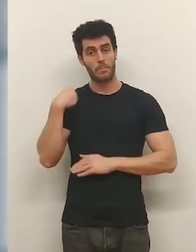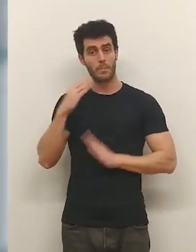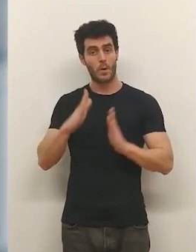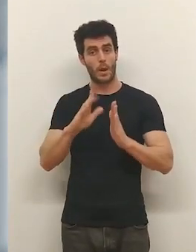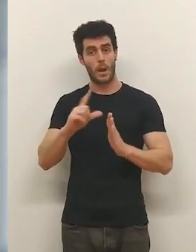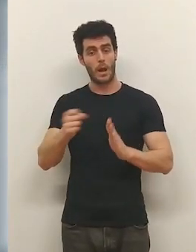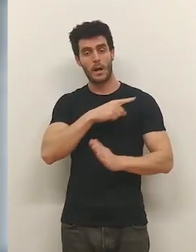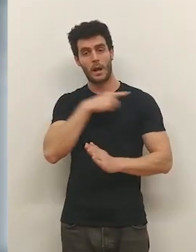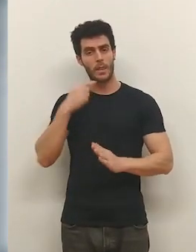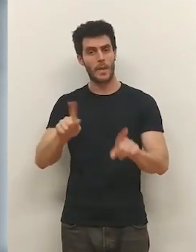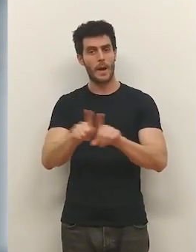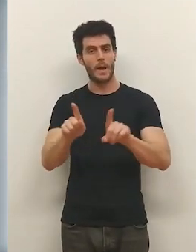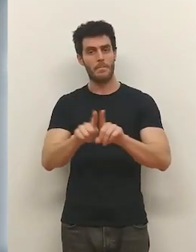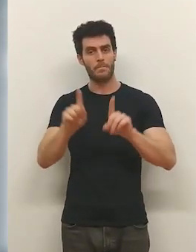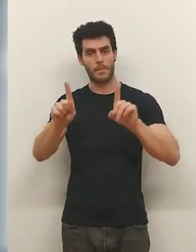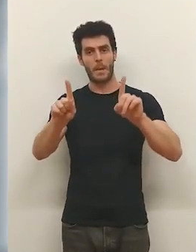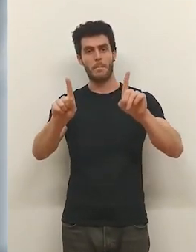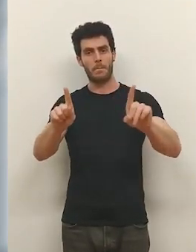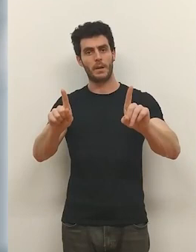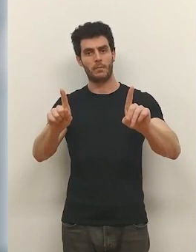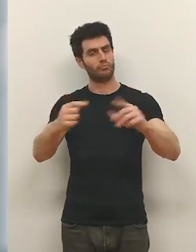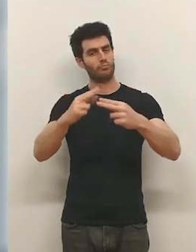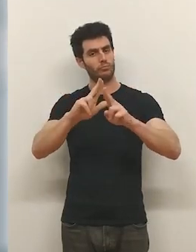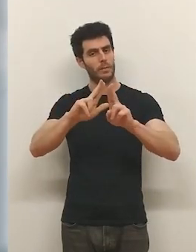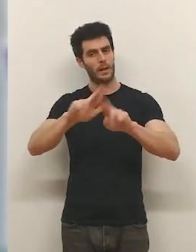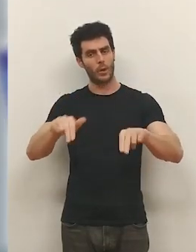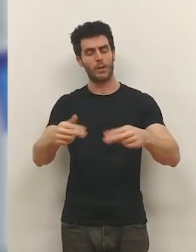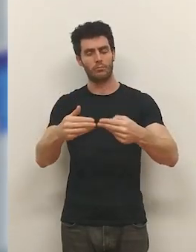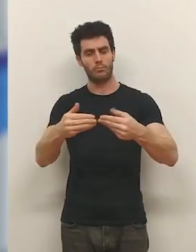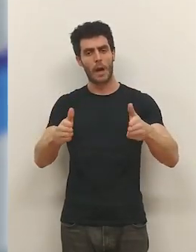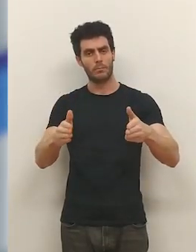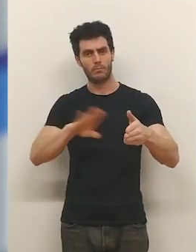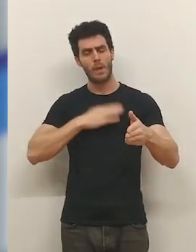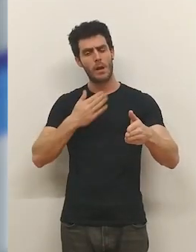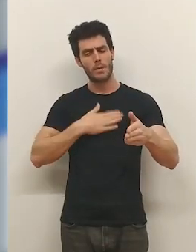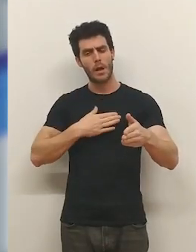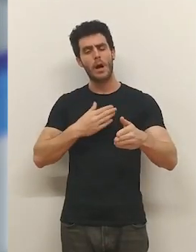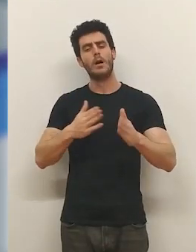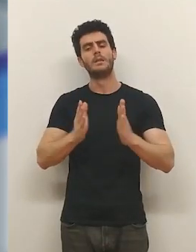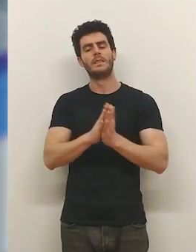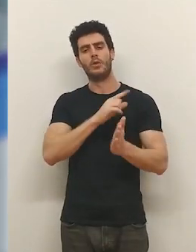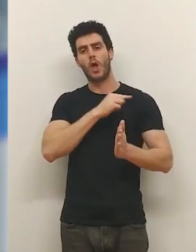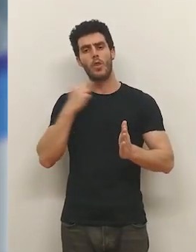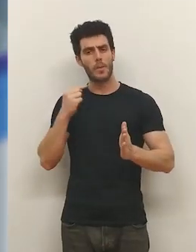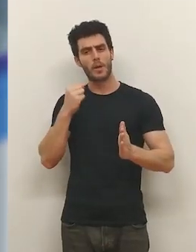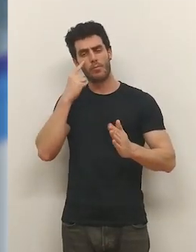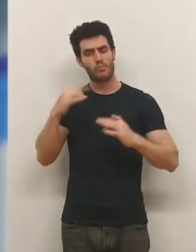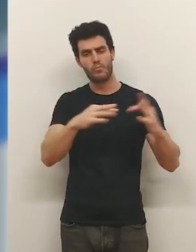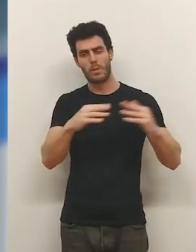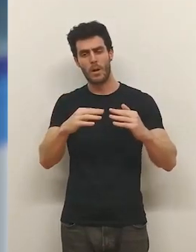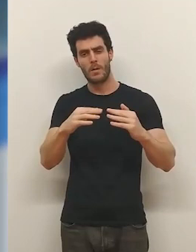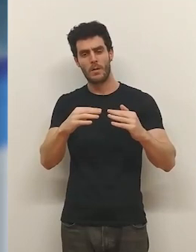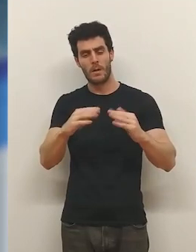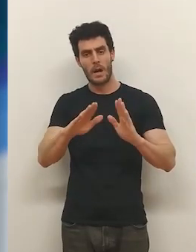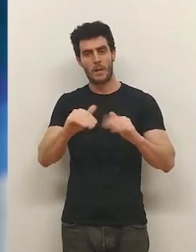calzada lograba el empate y dejaba la eliminatoria totalmente abierta. Todo se decidirá mañana en el rollo. El premio es el ascenso.